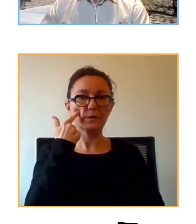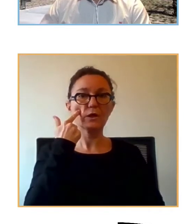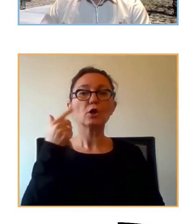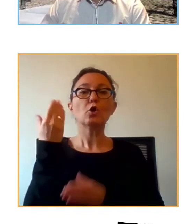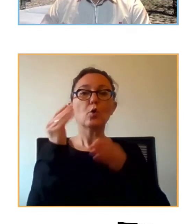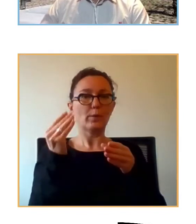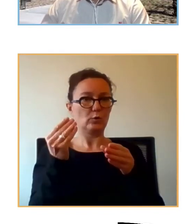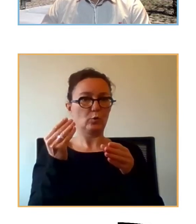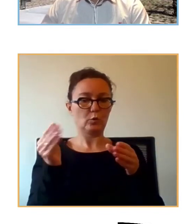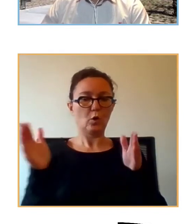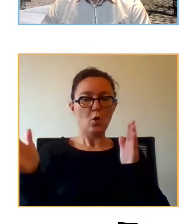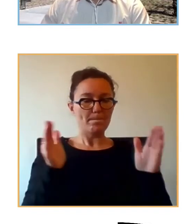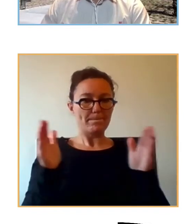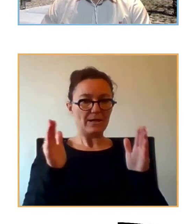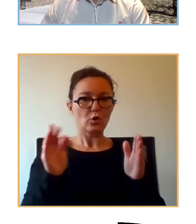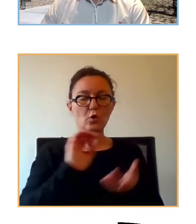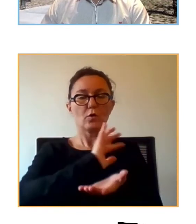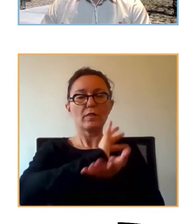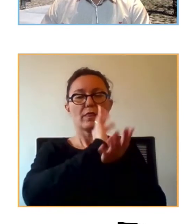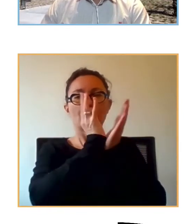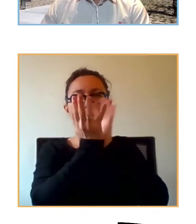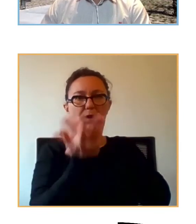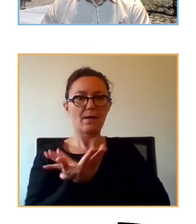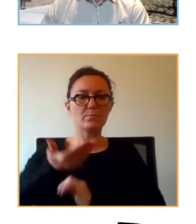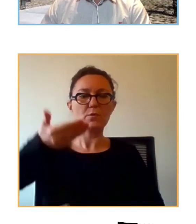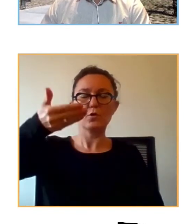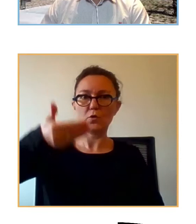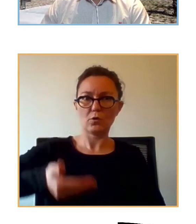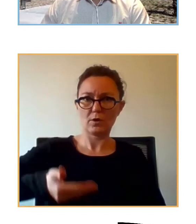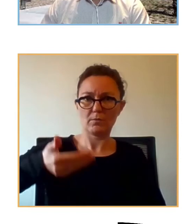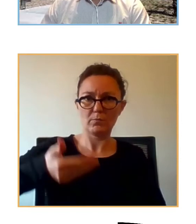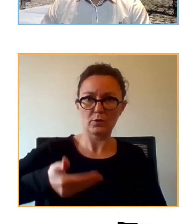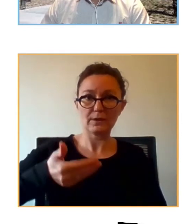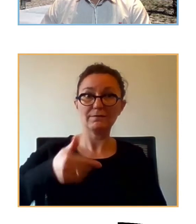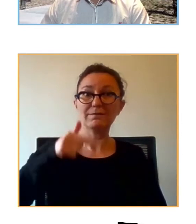cambio súper importante que conlleva por decirlo así